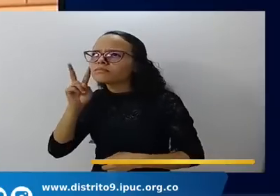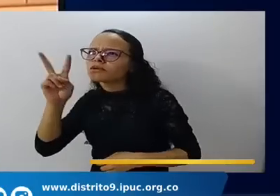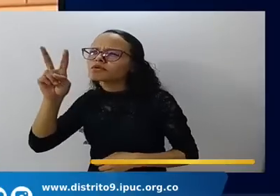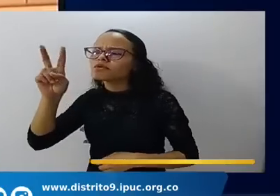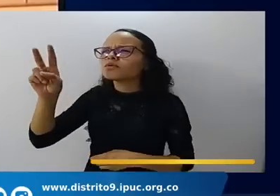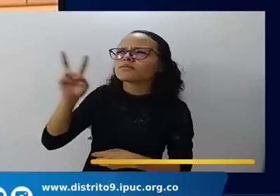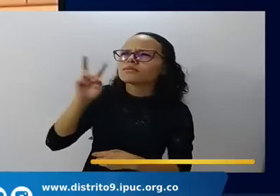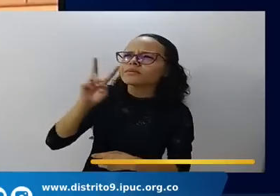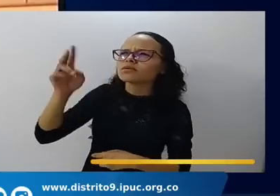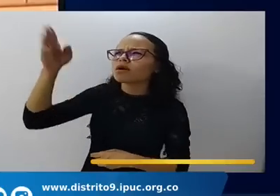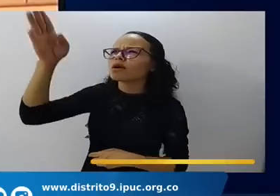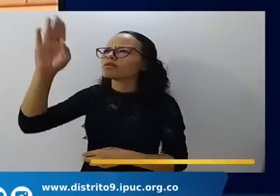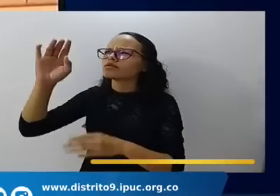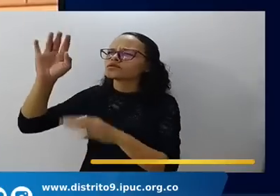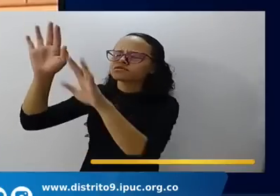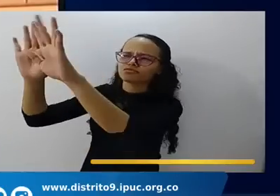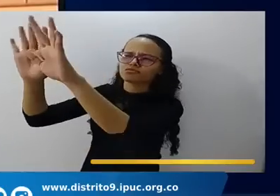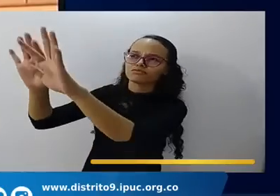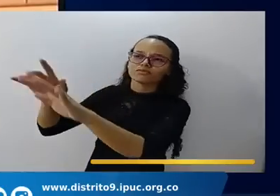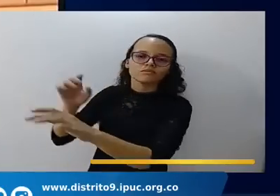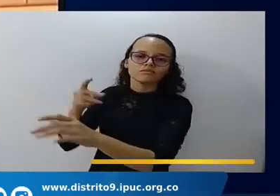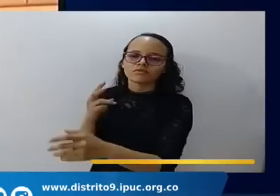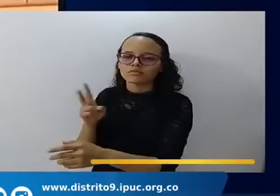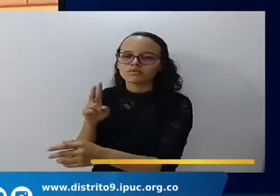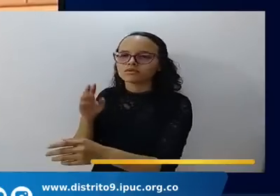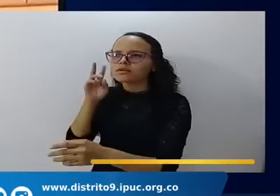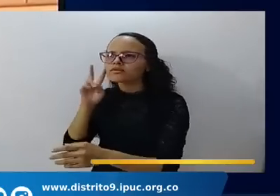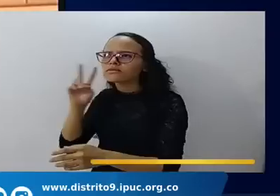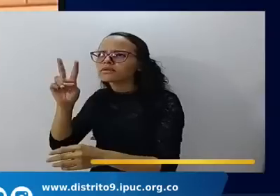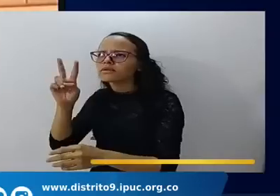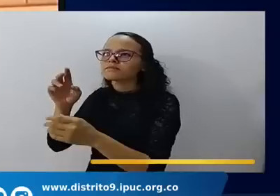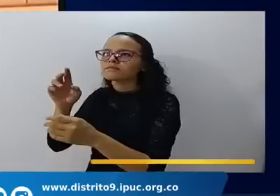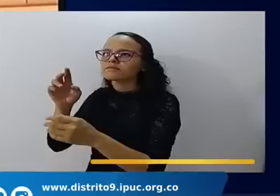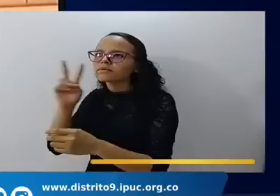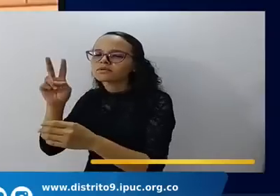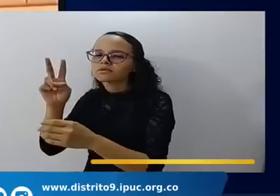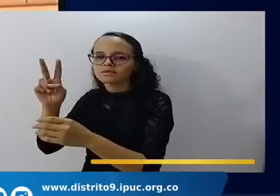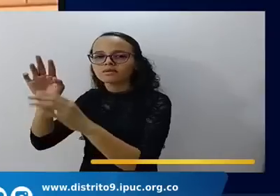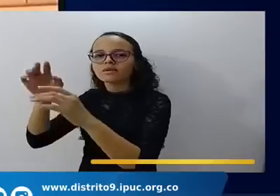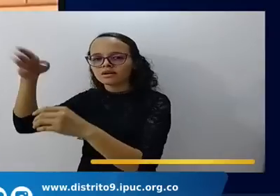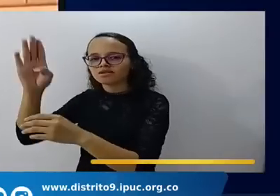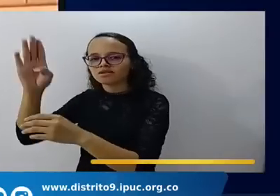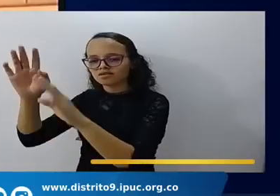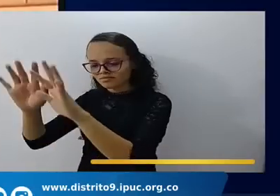mirando lo que no se ve será que le decimos señor